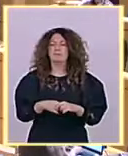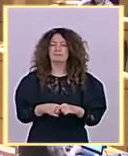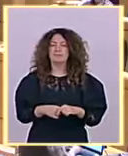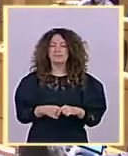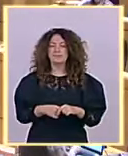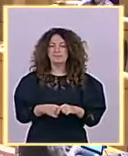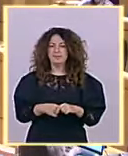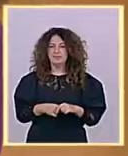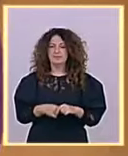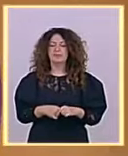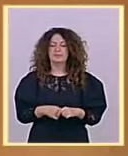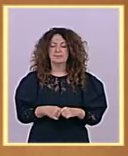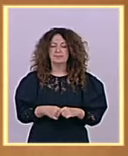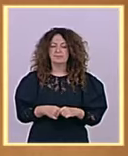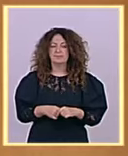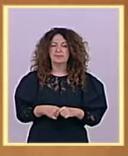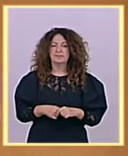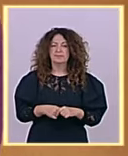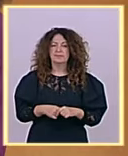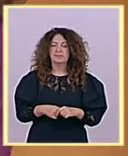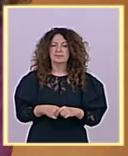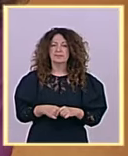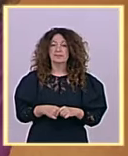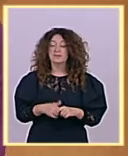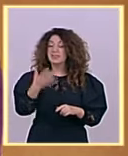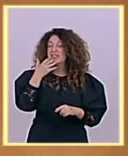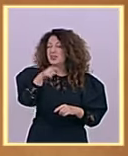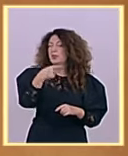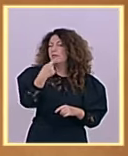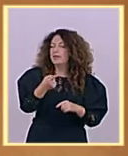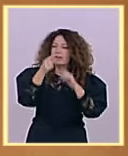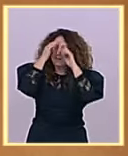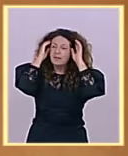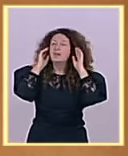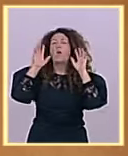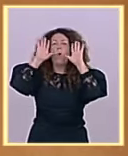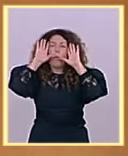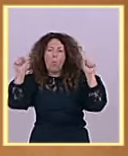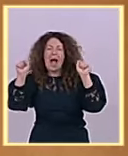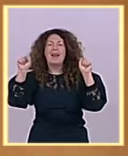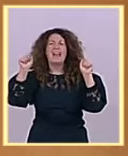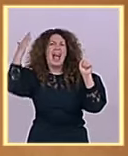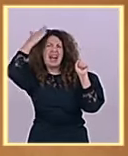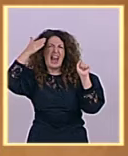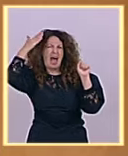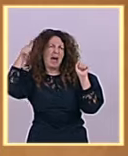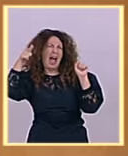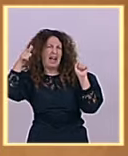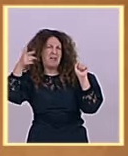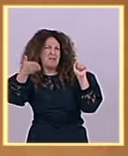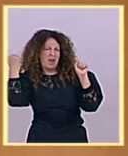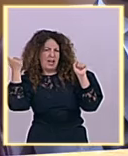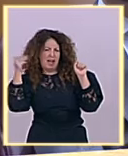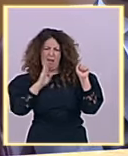Si usted habla de la retirada de la Guardia Civil de Navarra, señorías del PP, cuando ustedes acordaron la transferencia a la